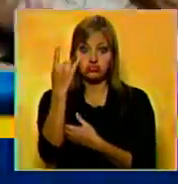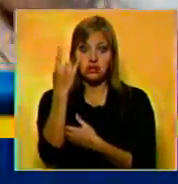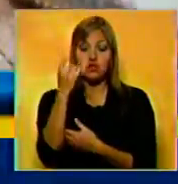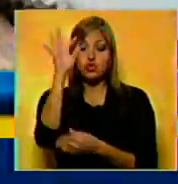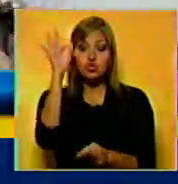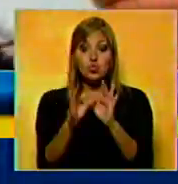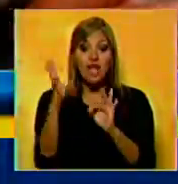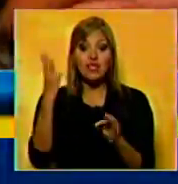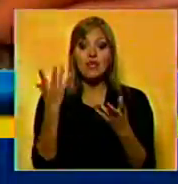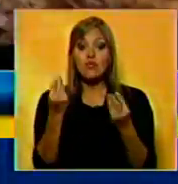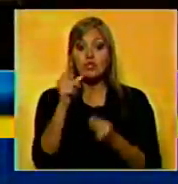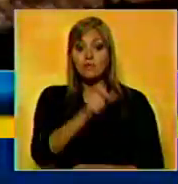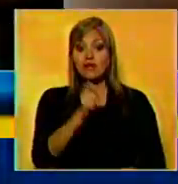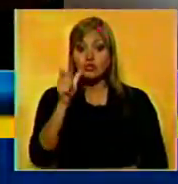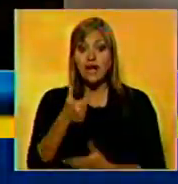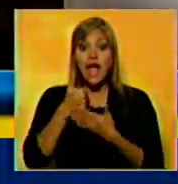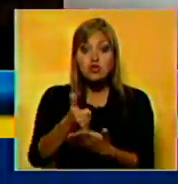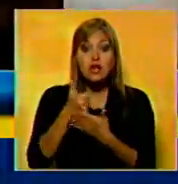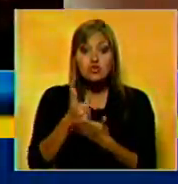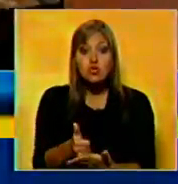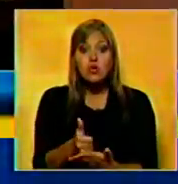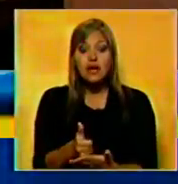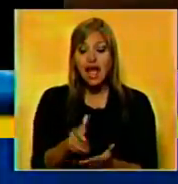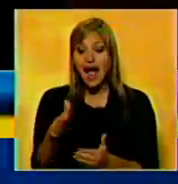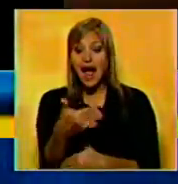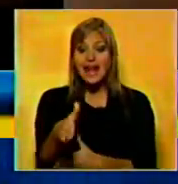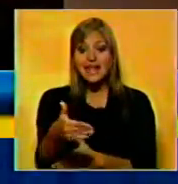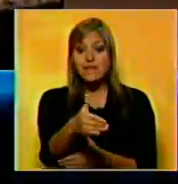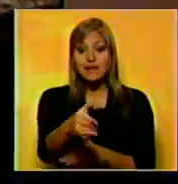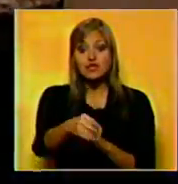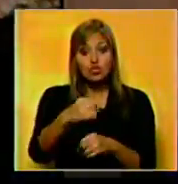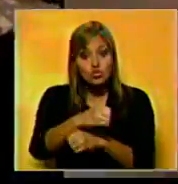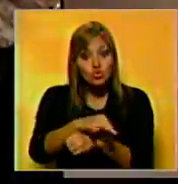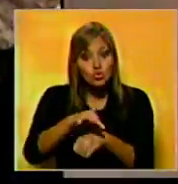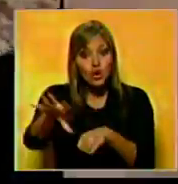suerte ya que varias personas intervinieron para que el enorme animal lo soltara.